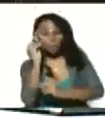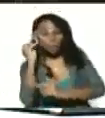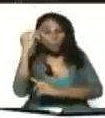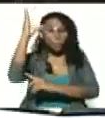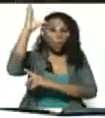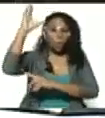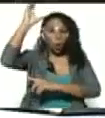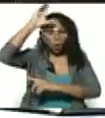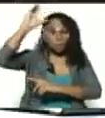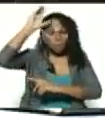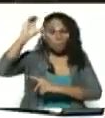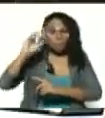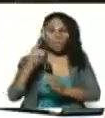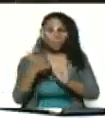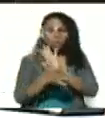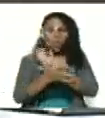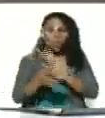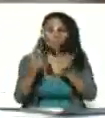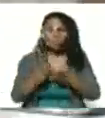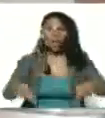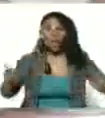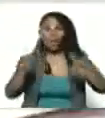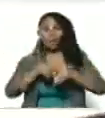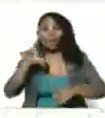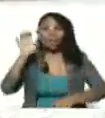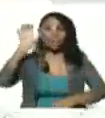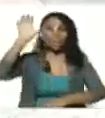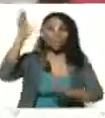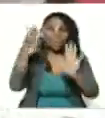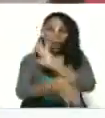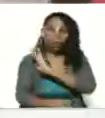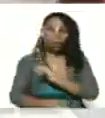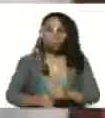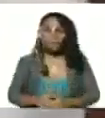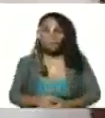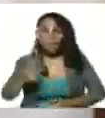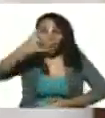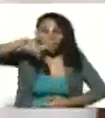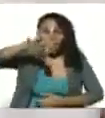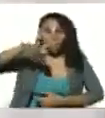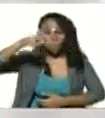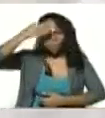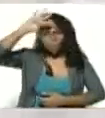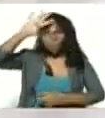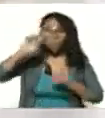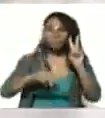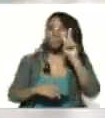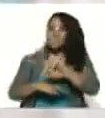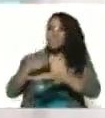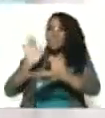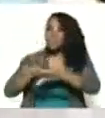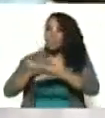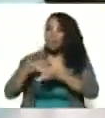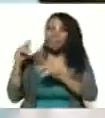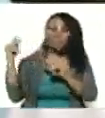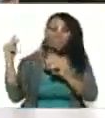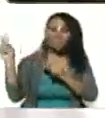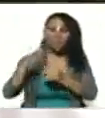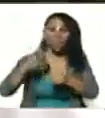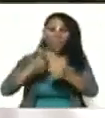y de grandes valores patrióticos. Y el pueblo cubano, viendo los hechos de violencia,